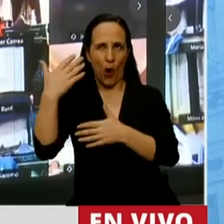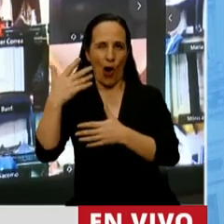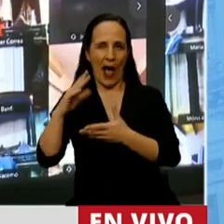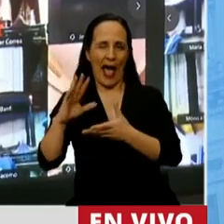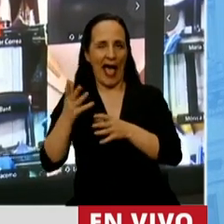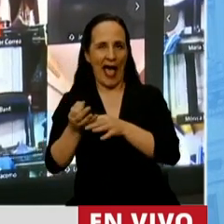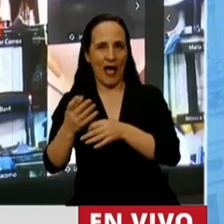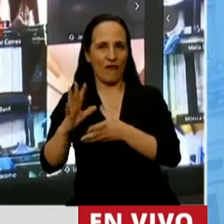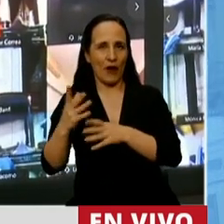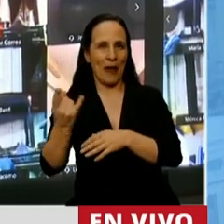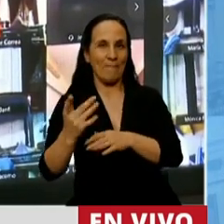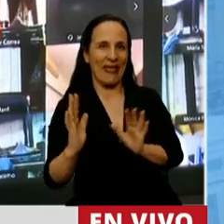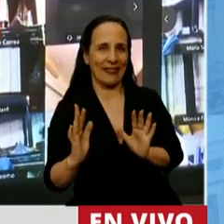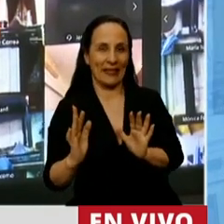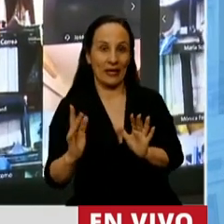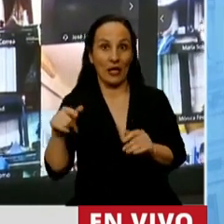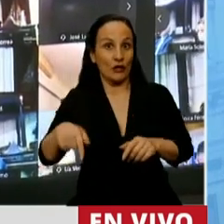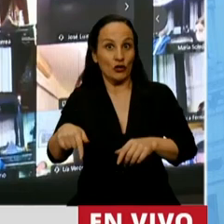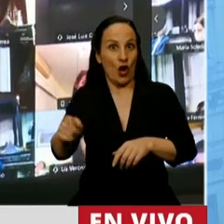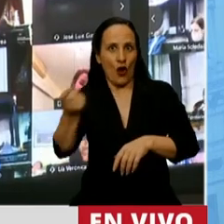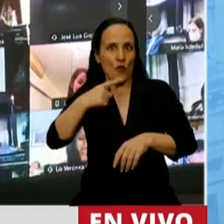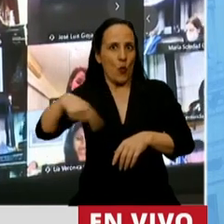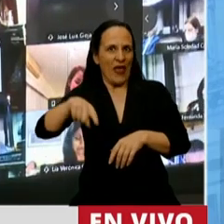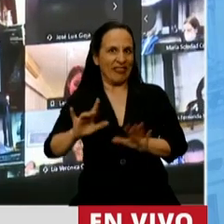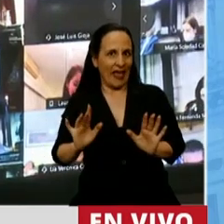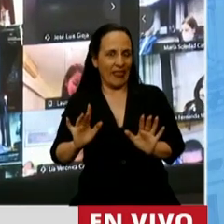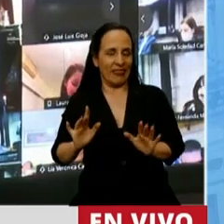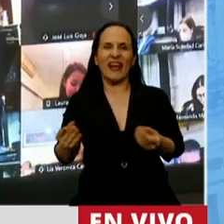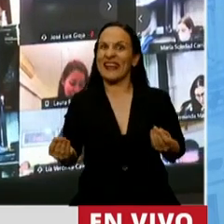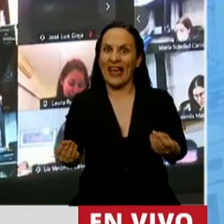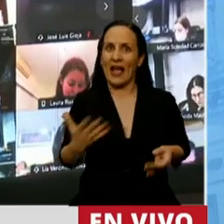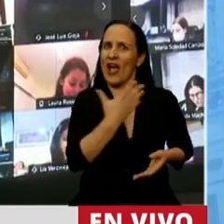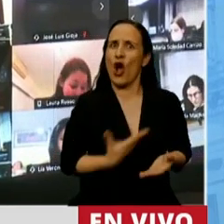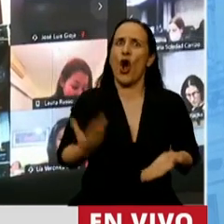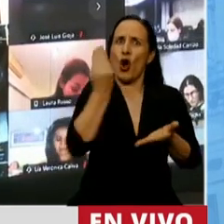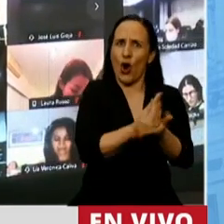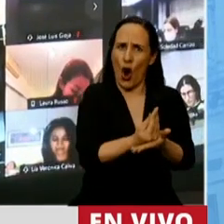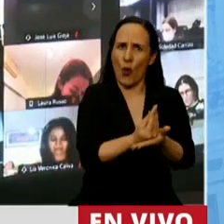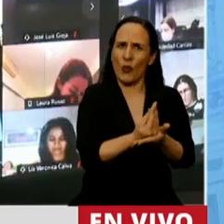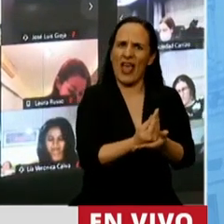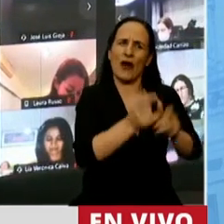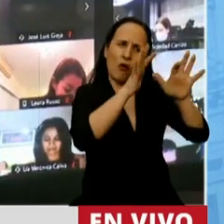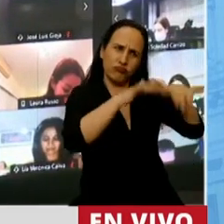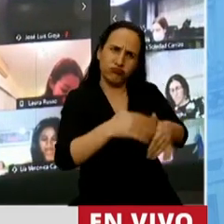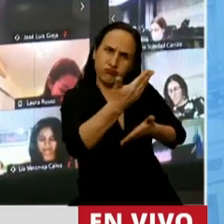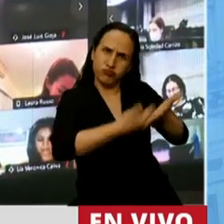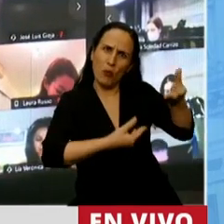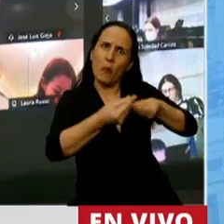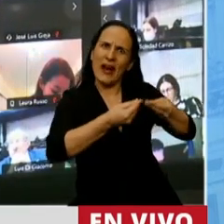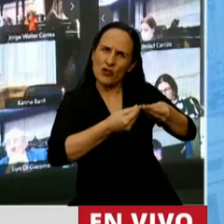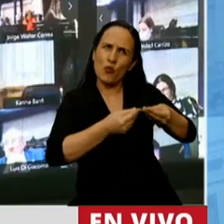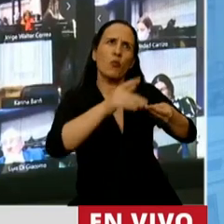mentir. Y entonces hoy no entienden, no entienden que hay un gobierno que ha hecho un presupuesto federal que